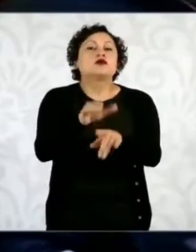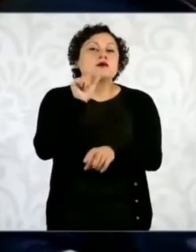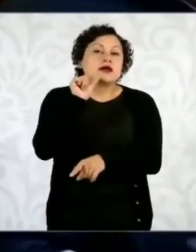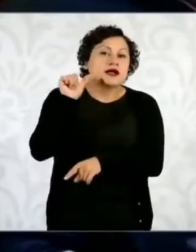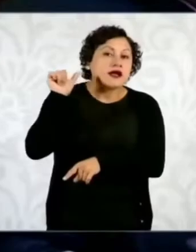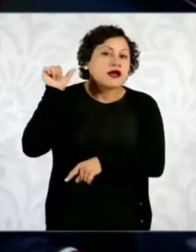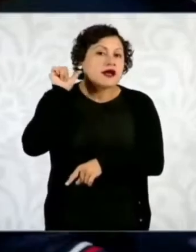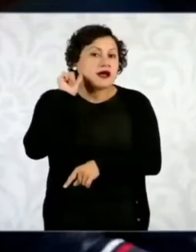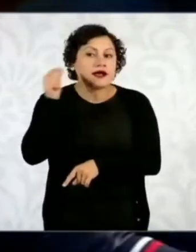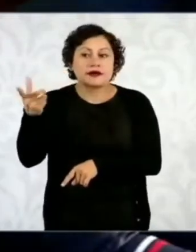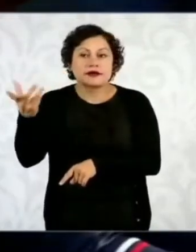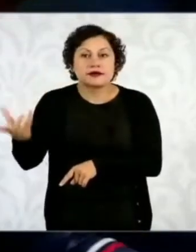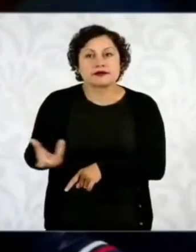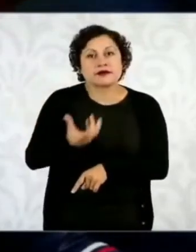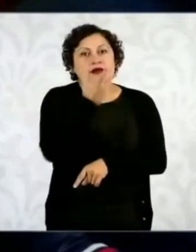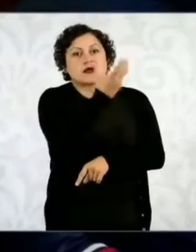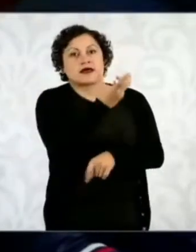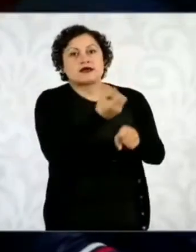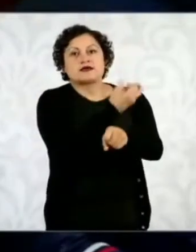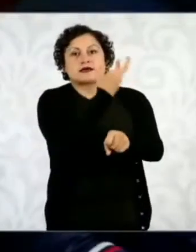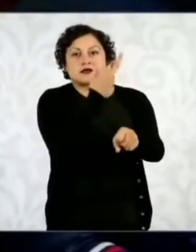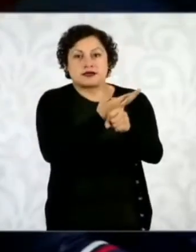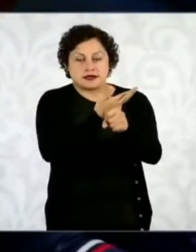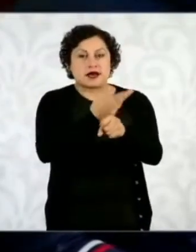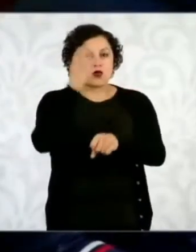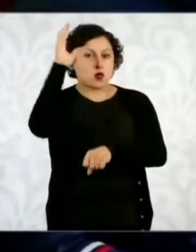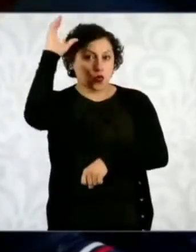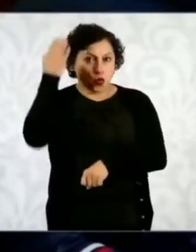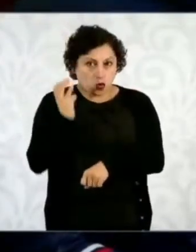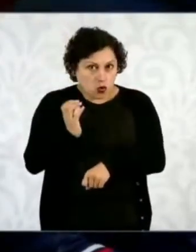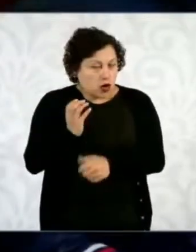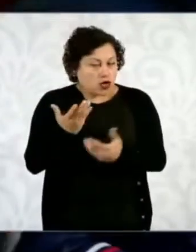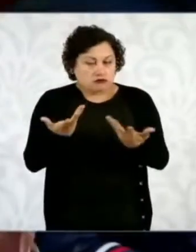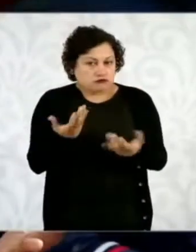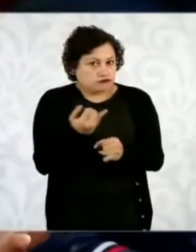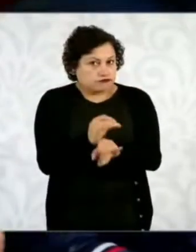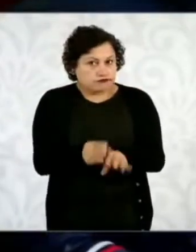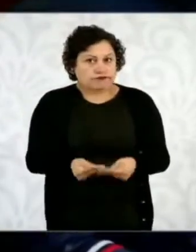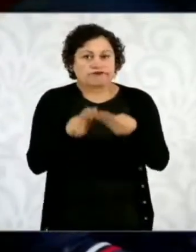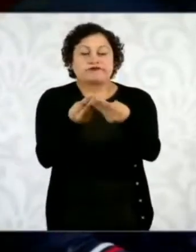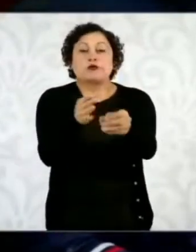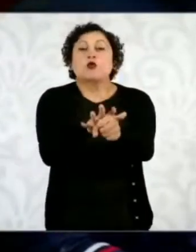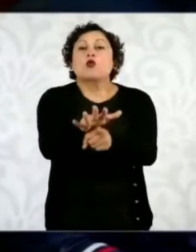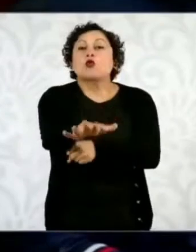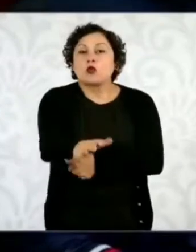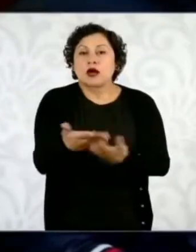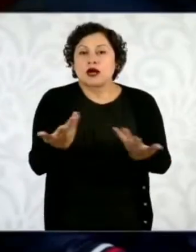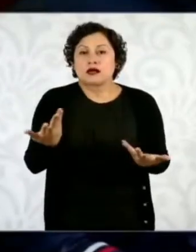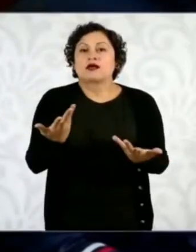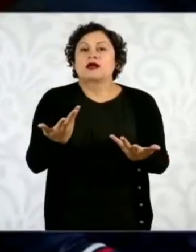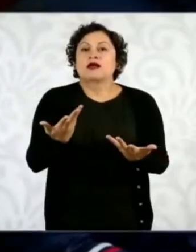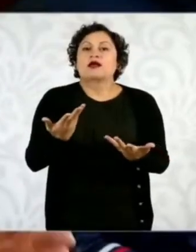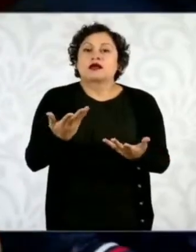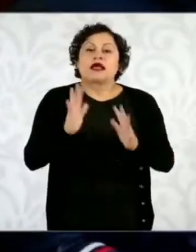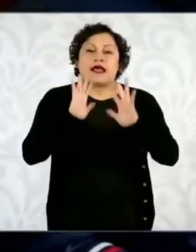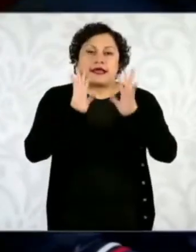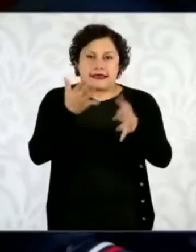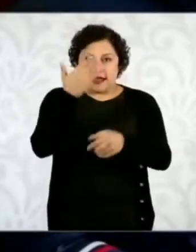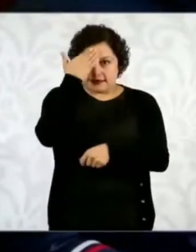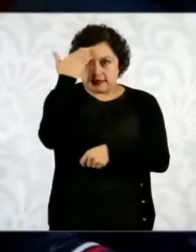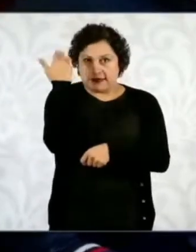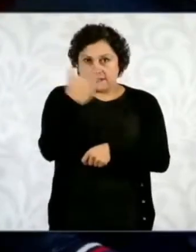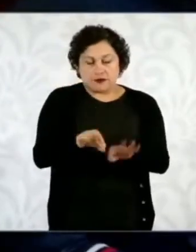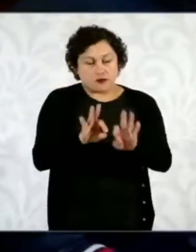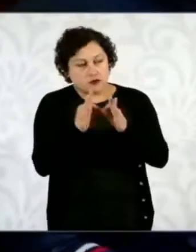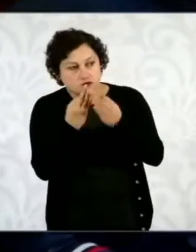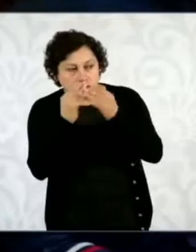secretarios en Culiacán. ¿Va a haber alguna estrategia, se va a reforzar más la estrategia? Ya lo hemos visto en las notas. Y también